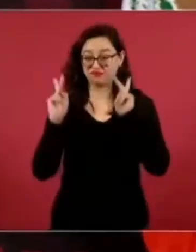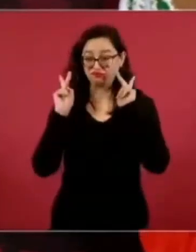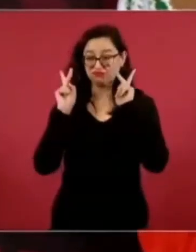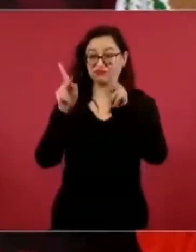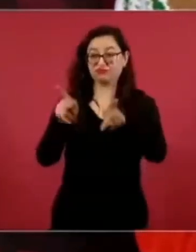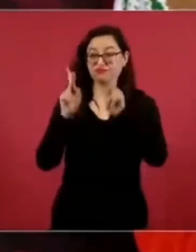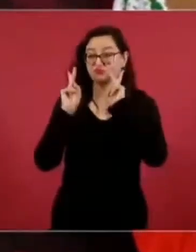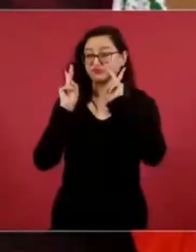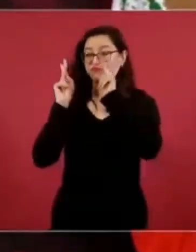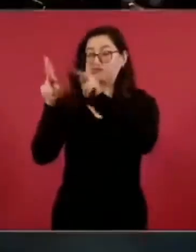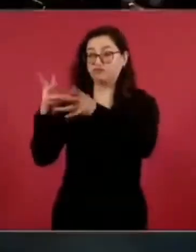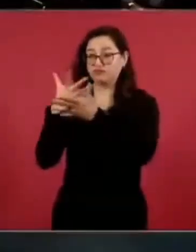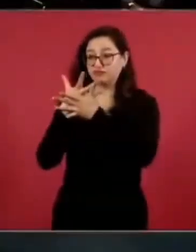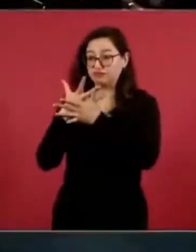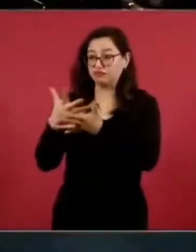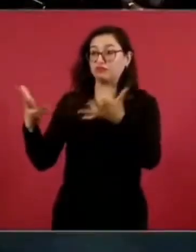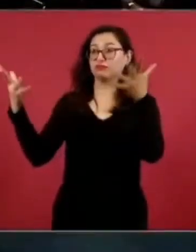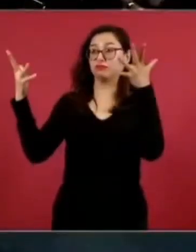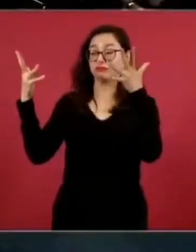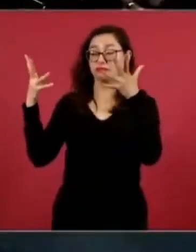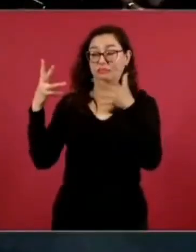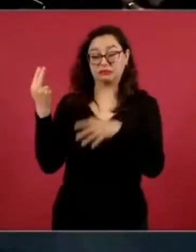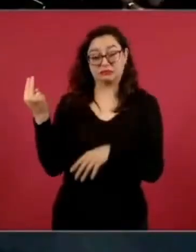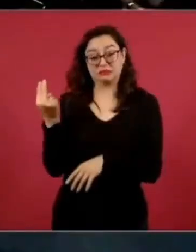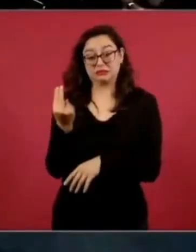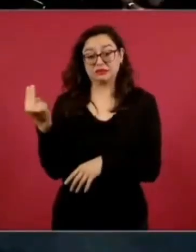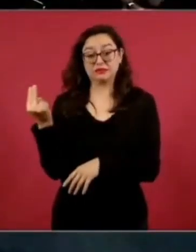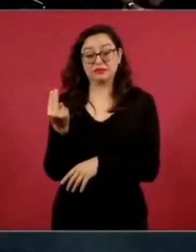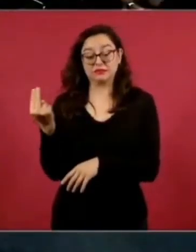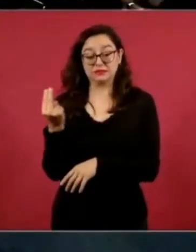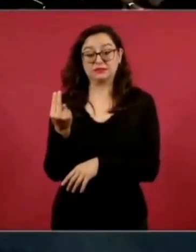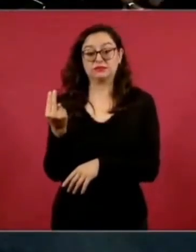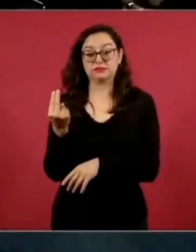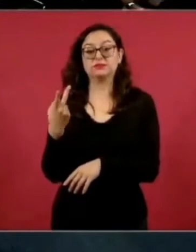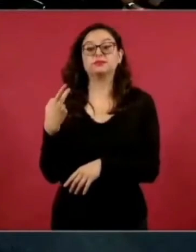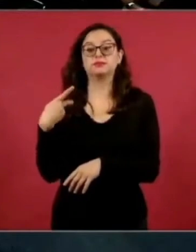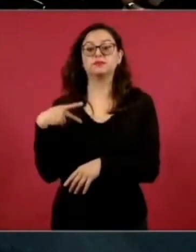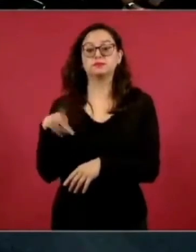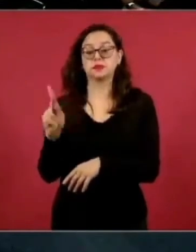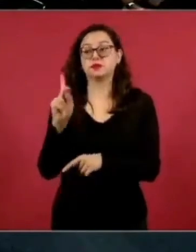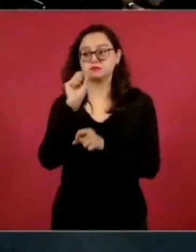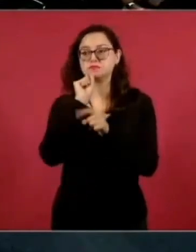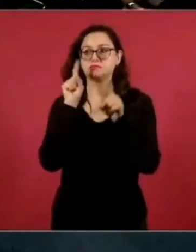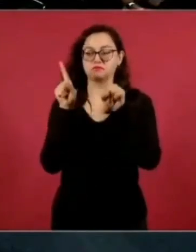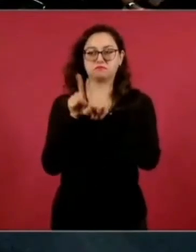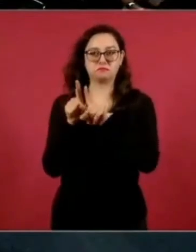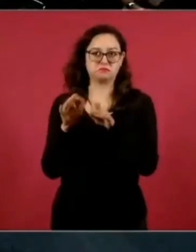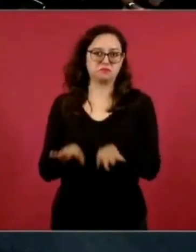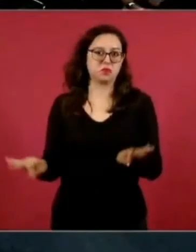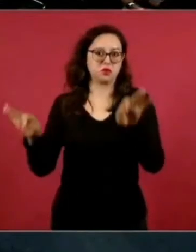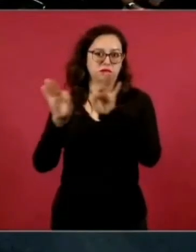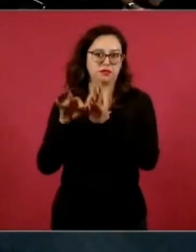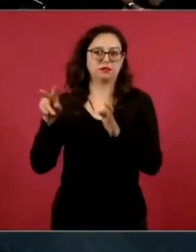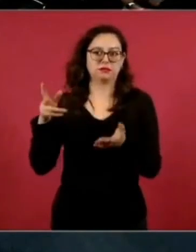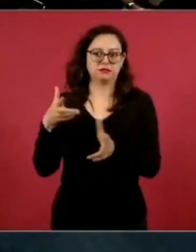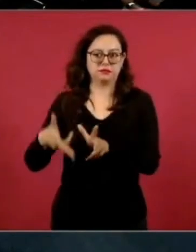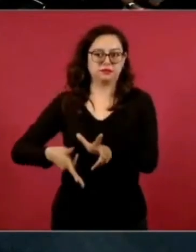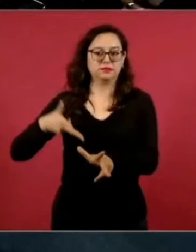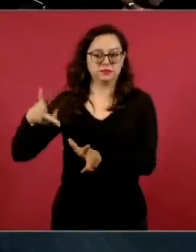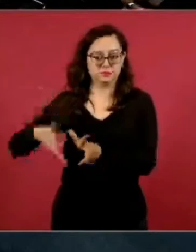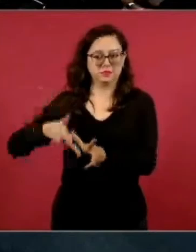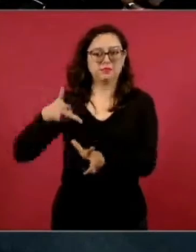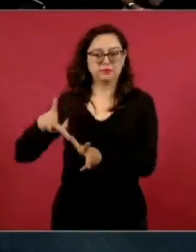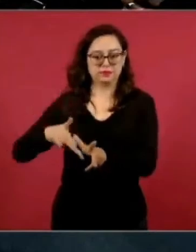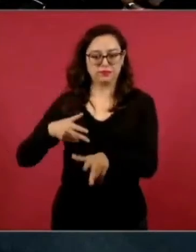pero es una obra de ingeniería también importantísima. Entonces,